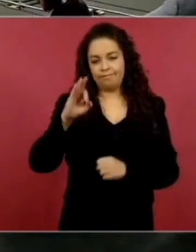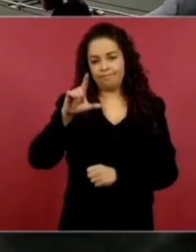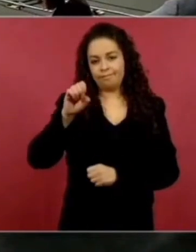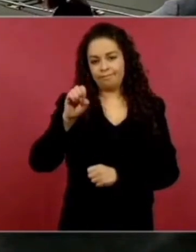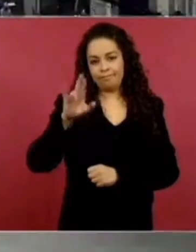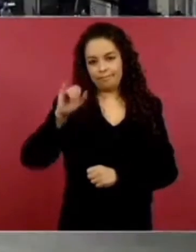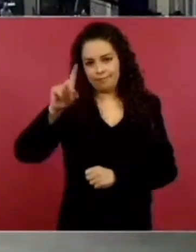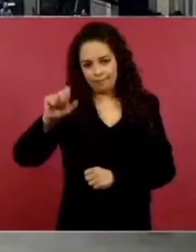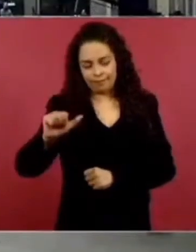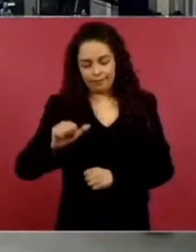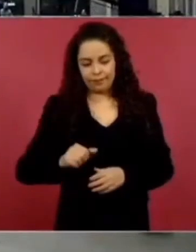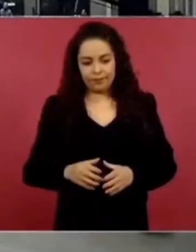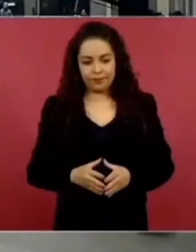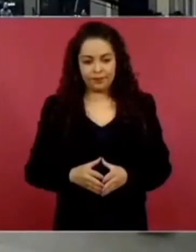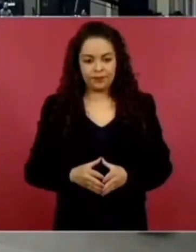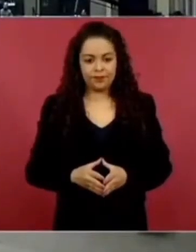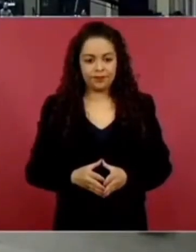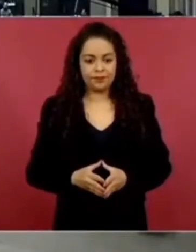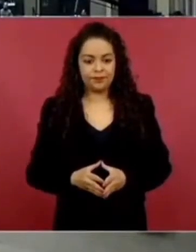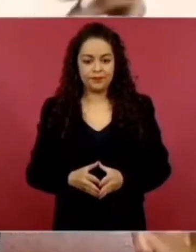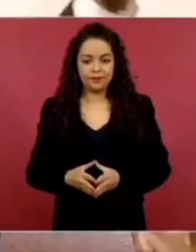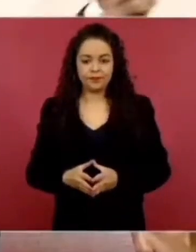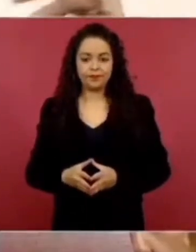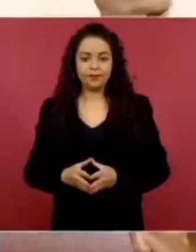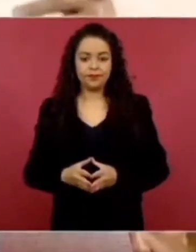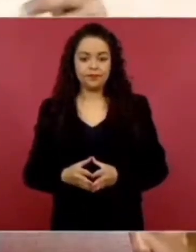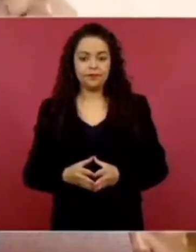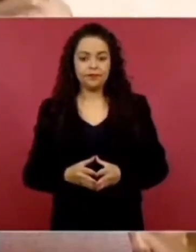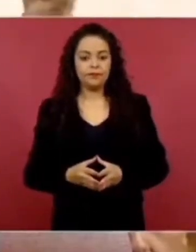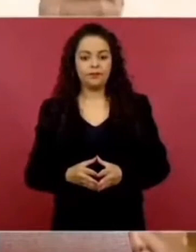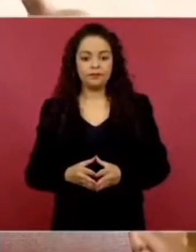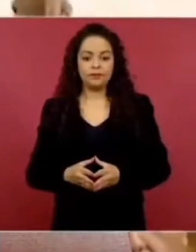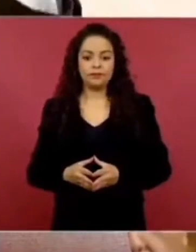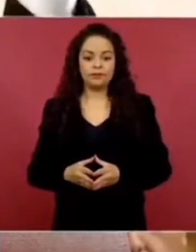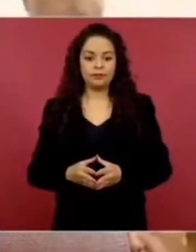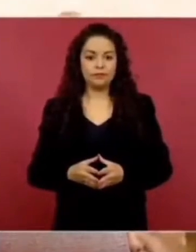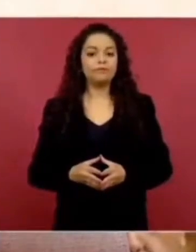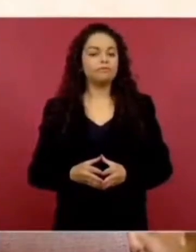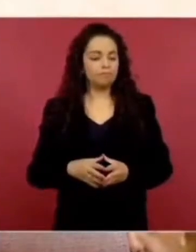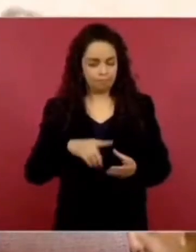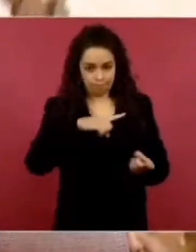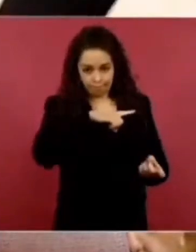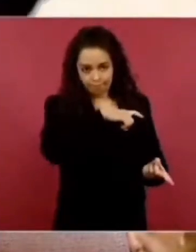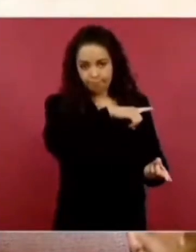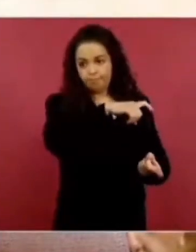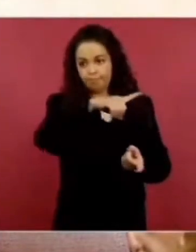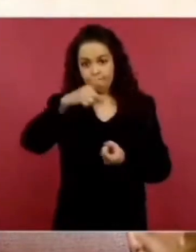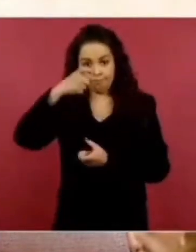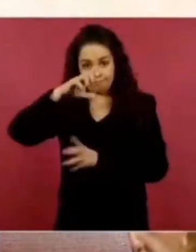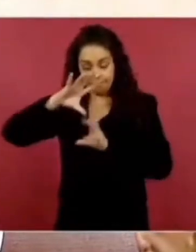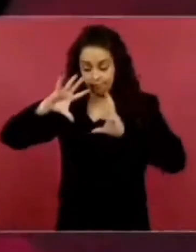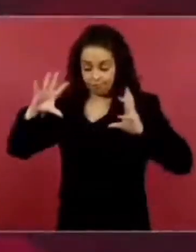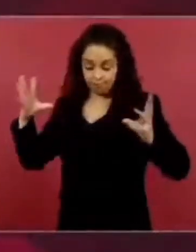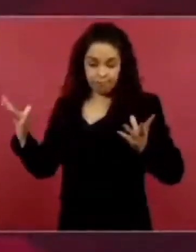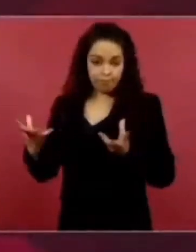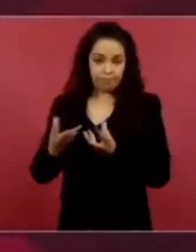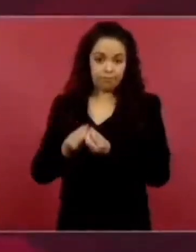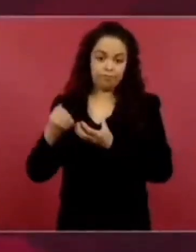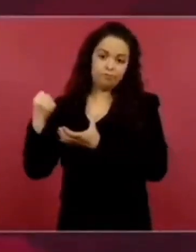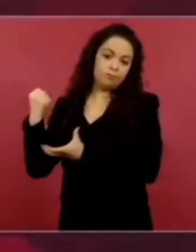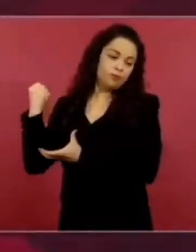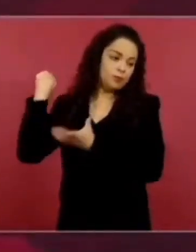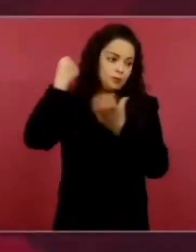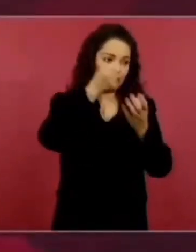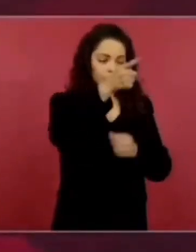Todo esto va a ser para los deportistas, para los que van. Pero cuando regresen, a